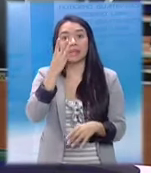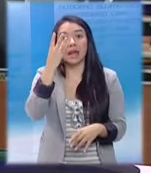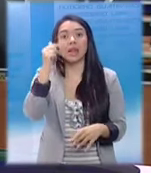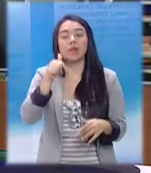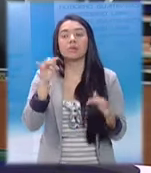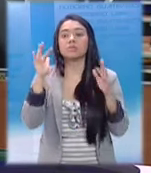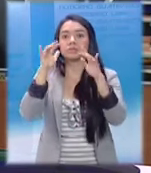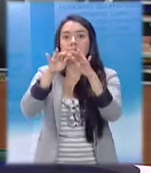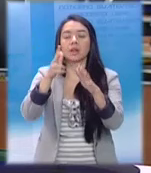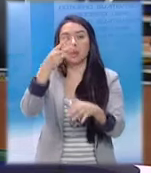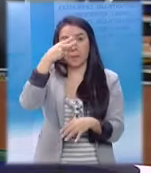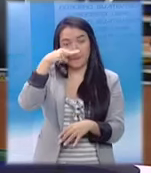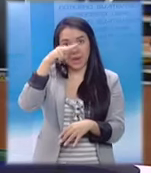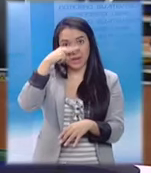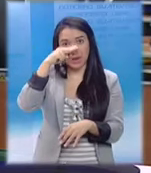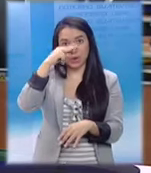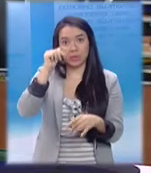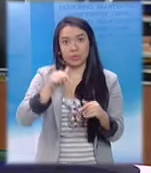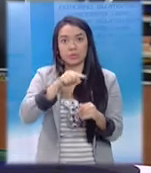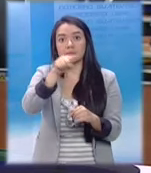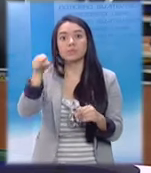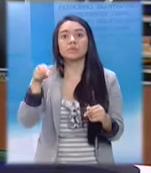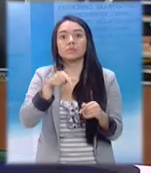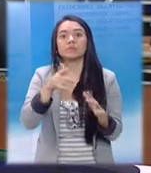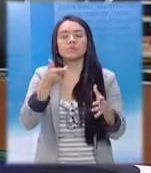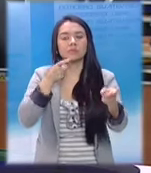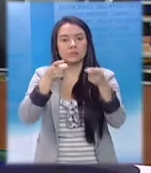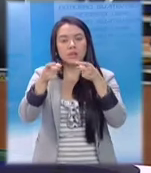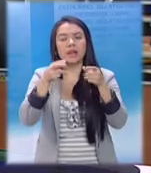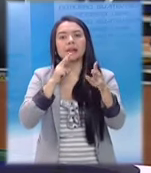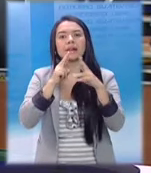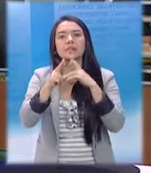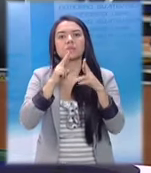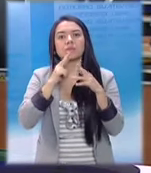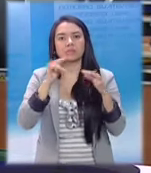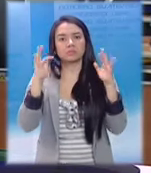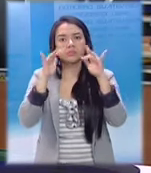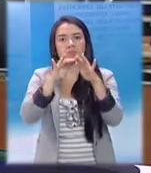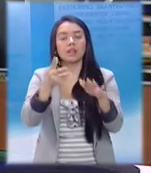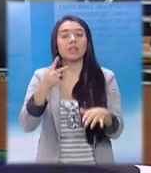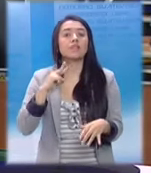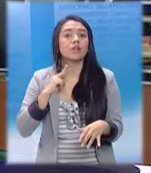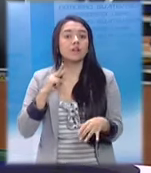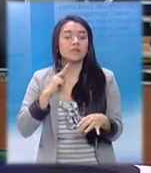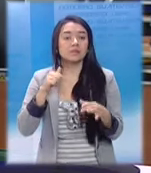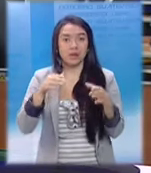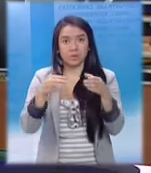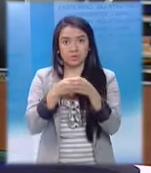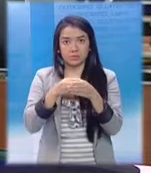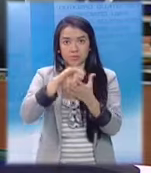edición en México, así como reuniones bilaterales para promover iniciativas contra la violencia regional.